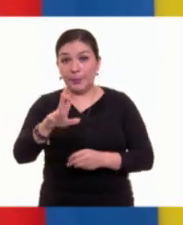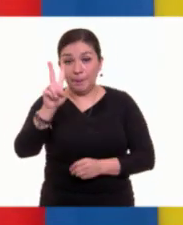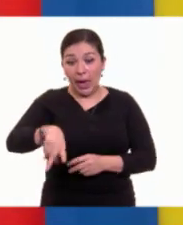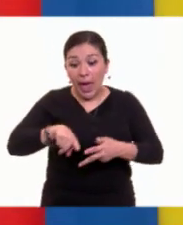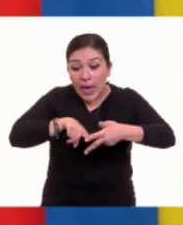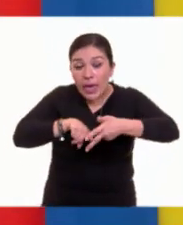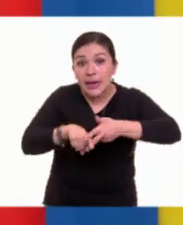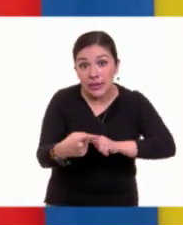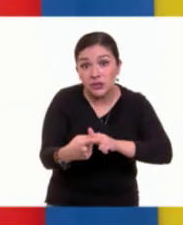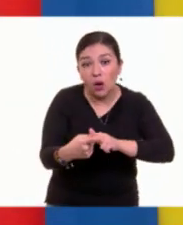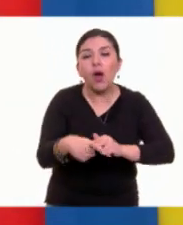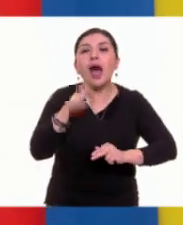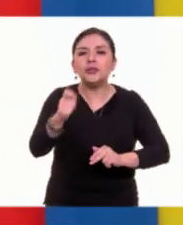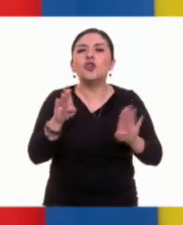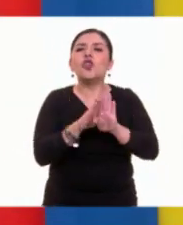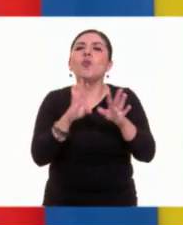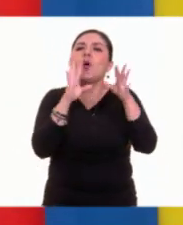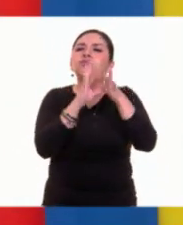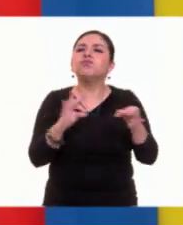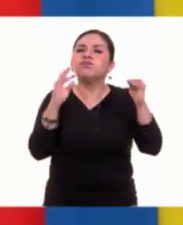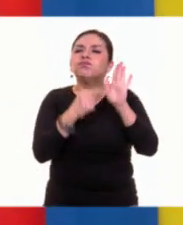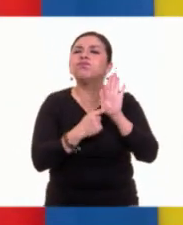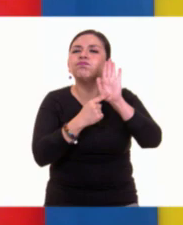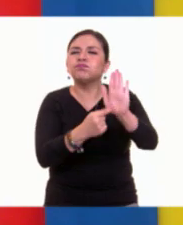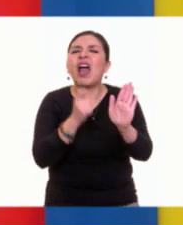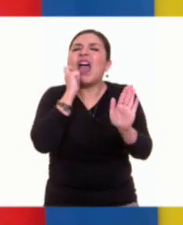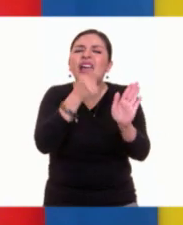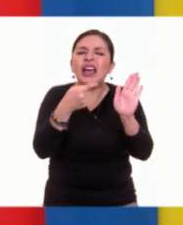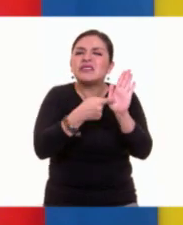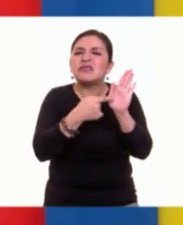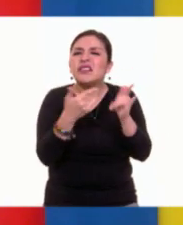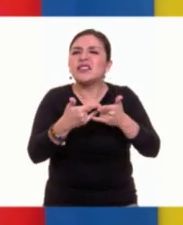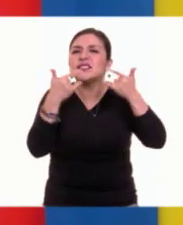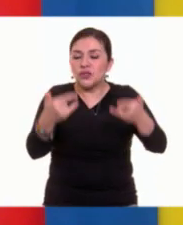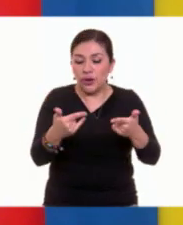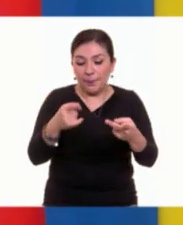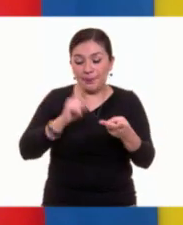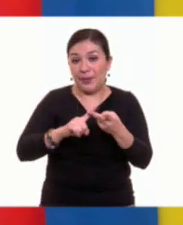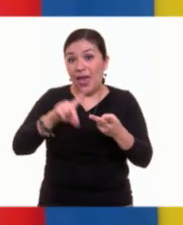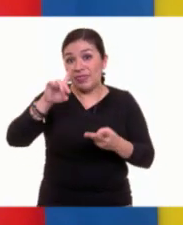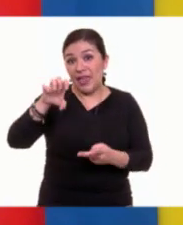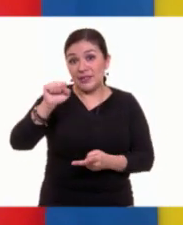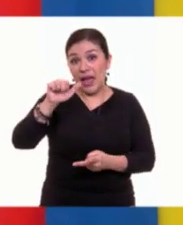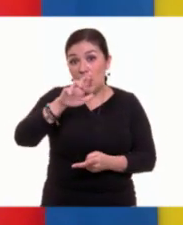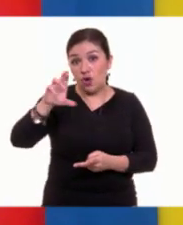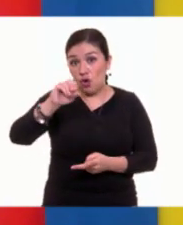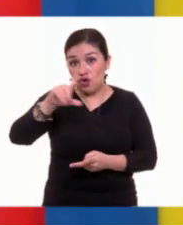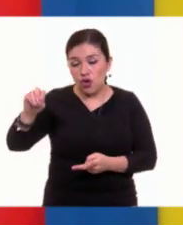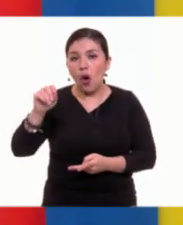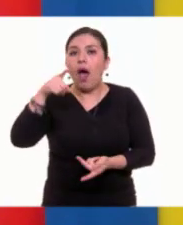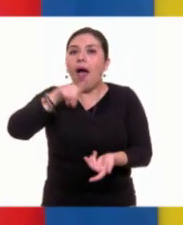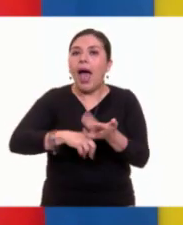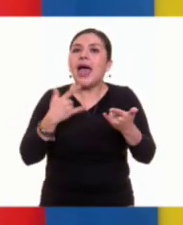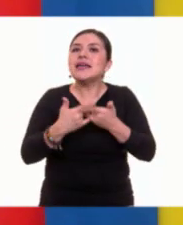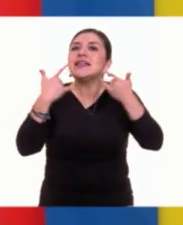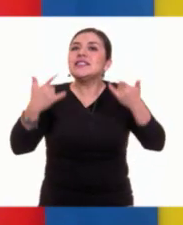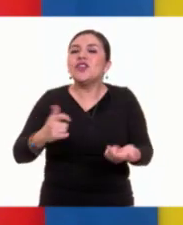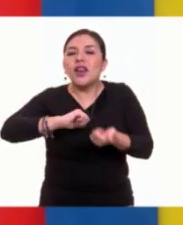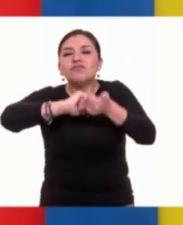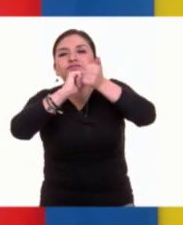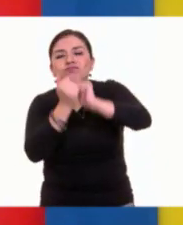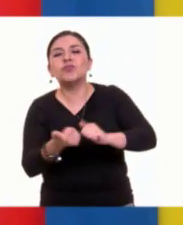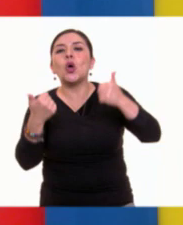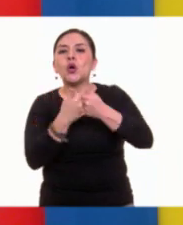se presenta la anécdota, es decir, de qué trata el cuento. En el desarrollo sucede la historia gracias al